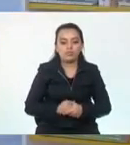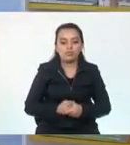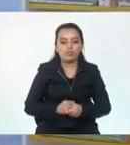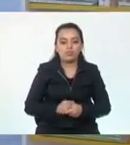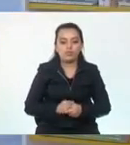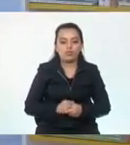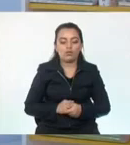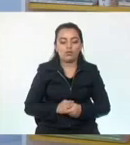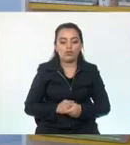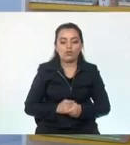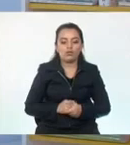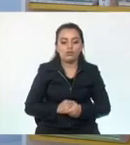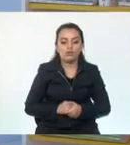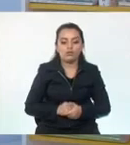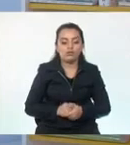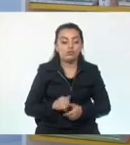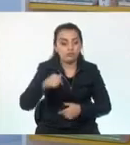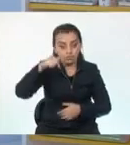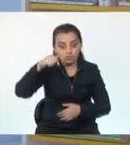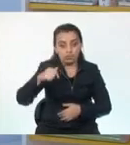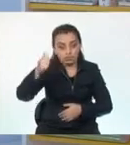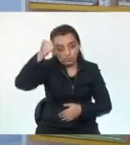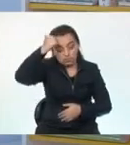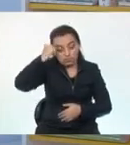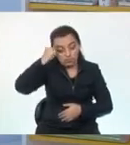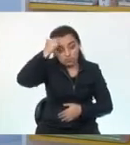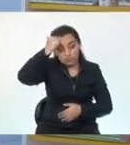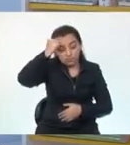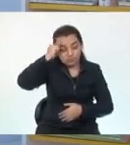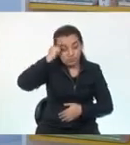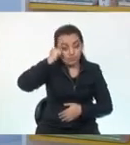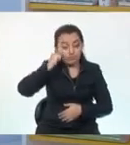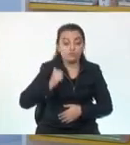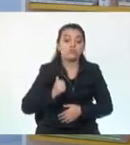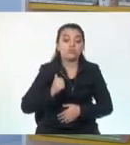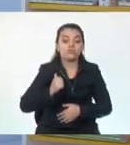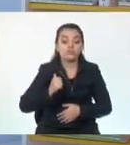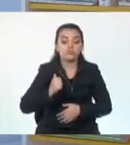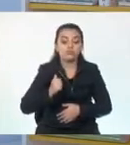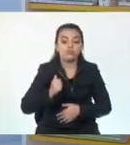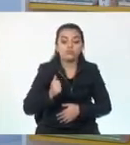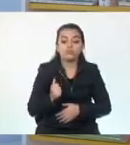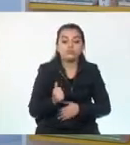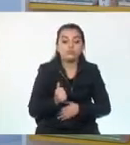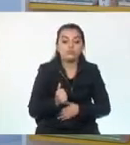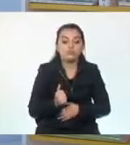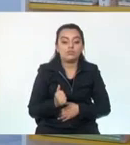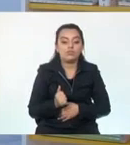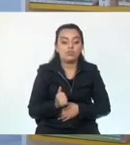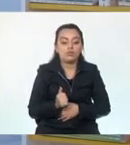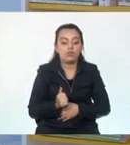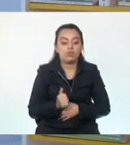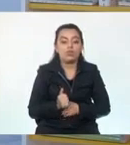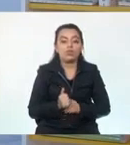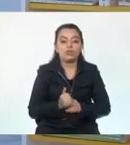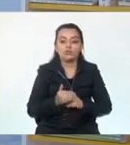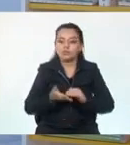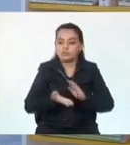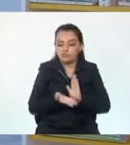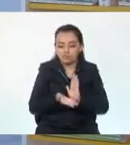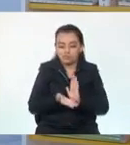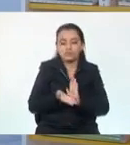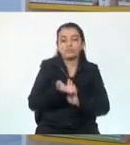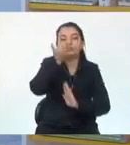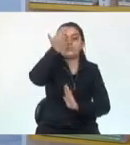Hoy hemos aprendido que las líneas imaginarias convencionales del Ecuador dividen a la Tierra